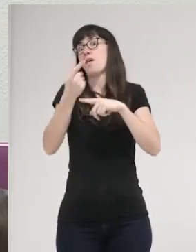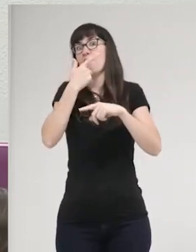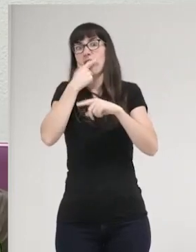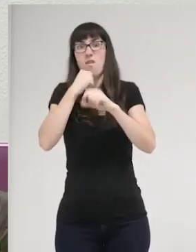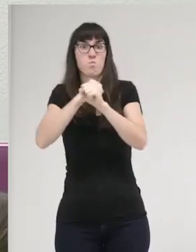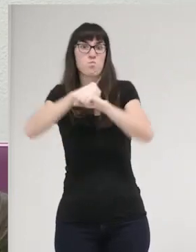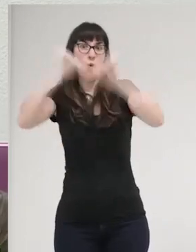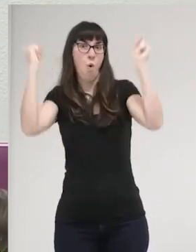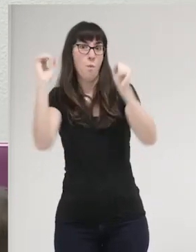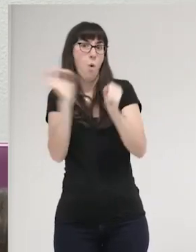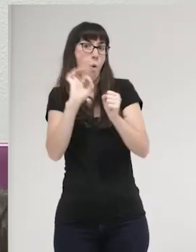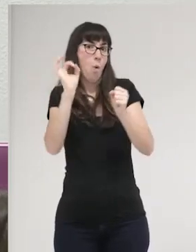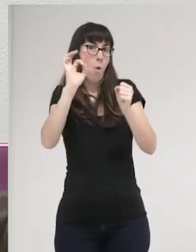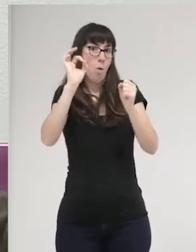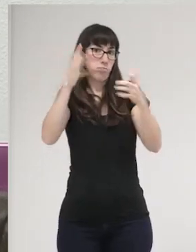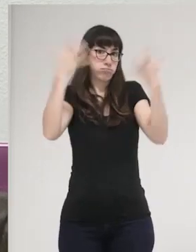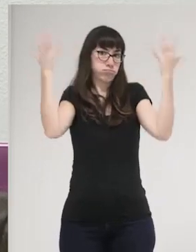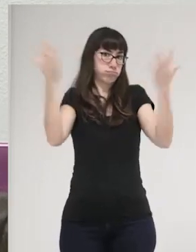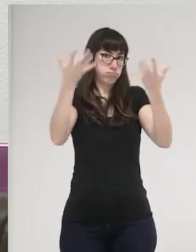y haciendo cosas horrorosas,